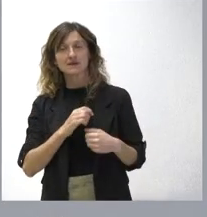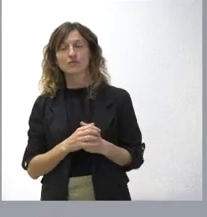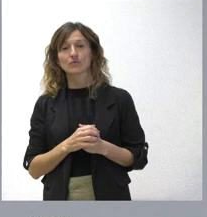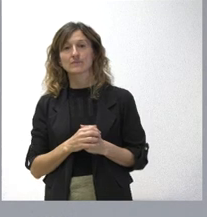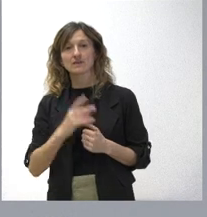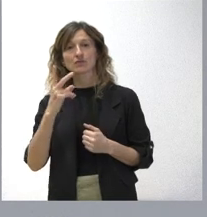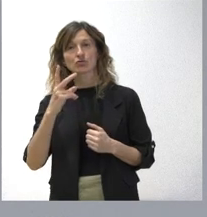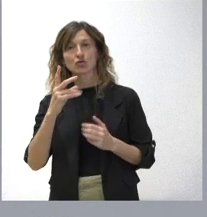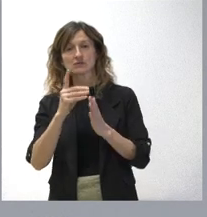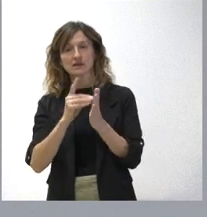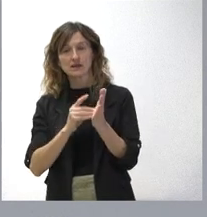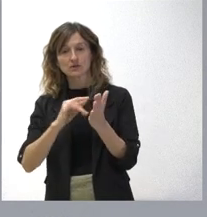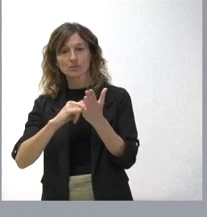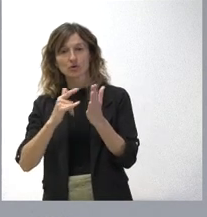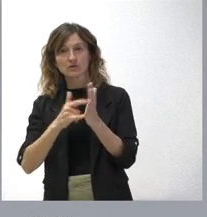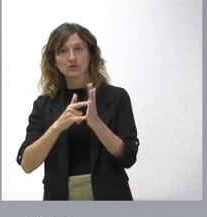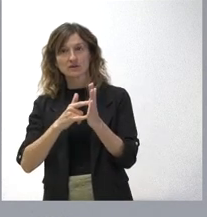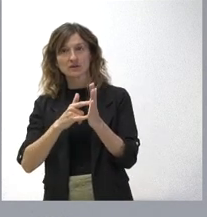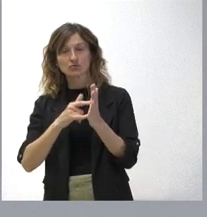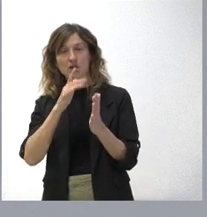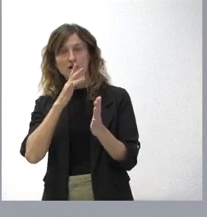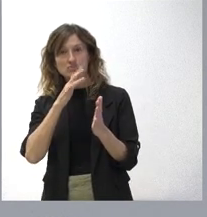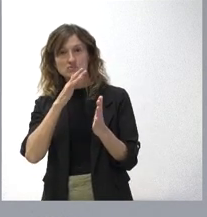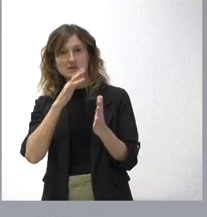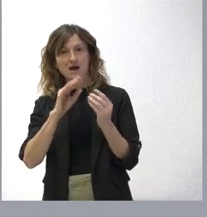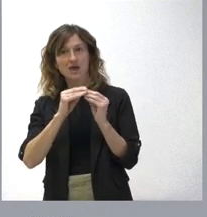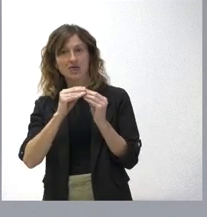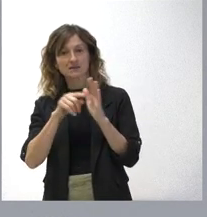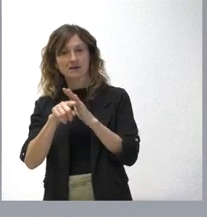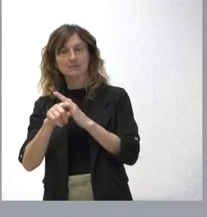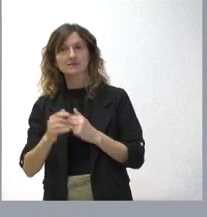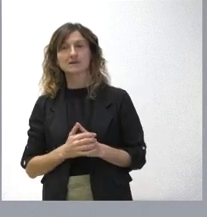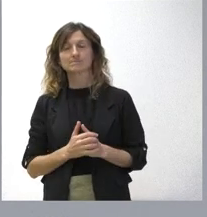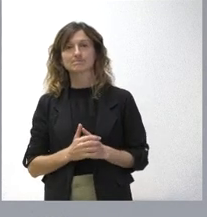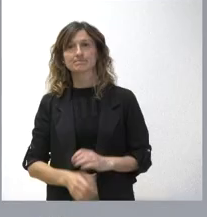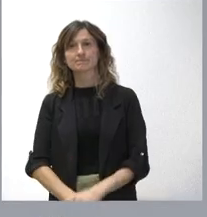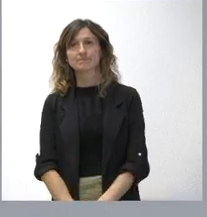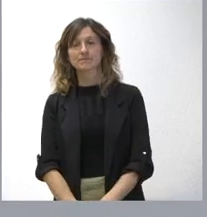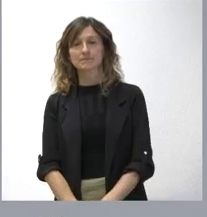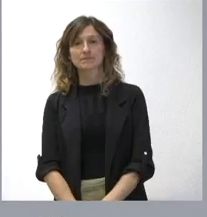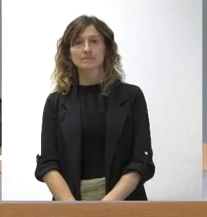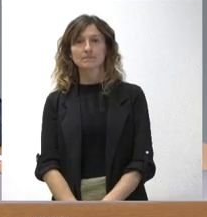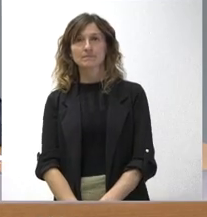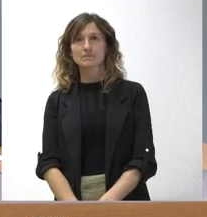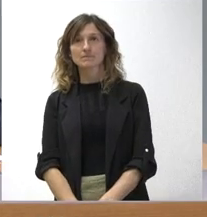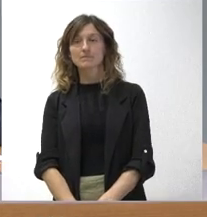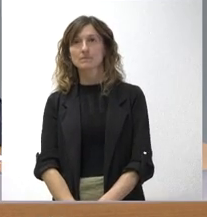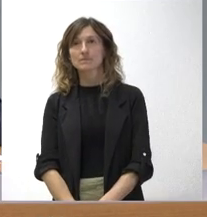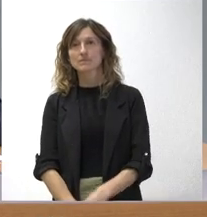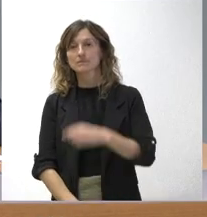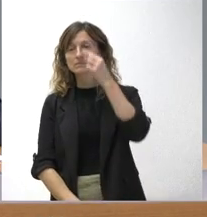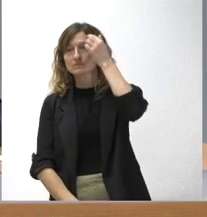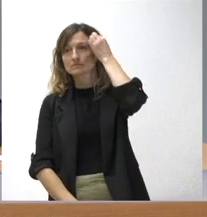decretos, proyectos de reales decretos que se están tramitando por parte del Estado. Sí, yo he